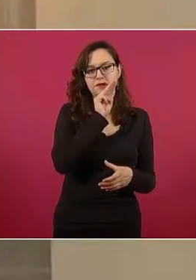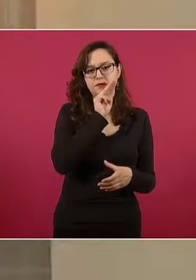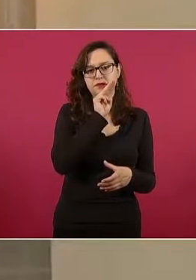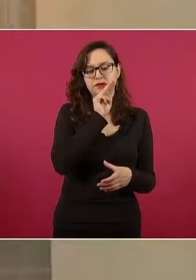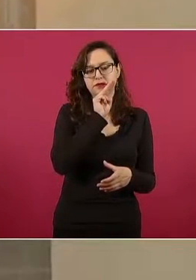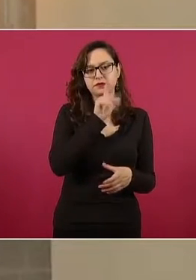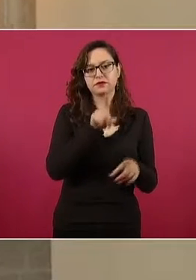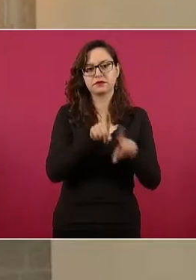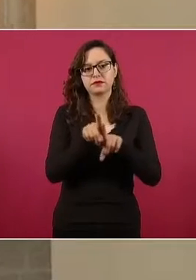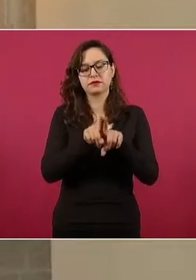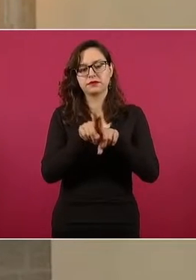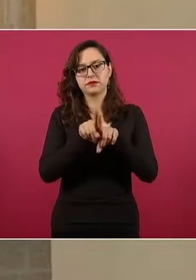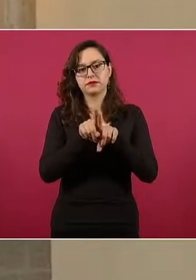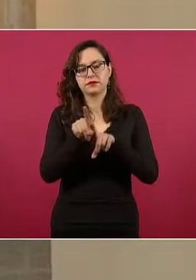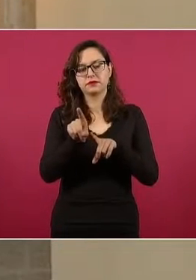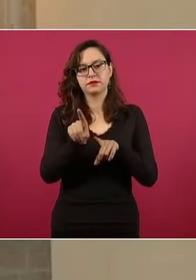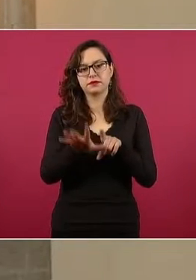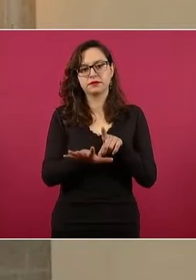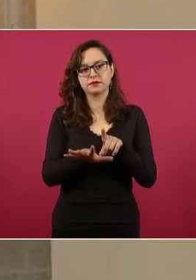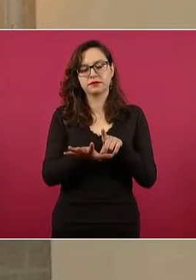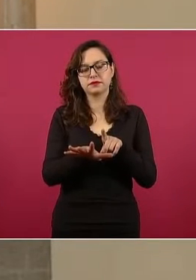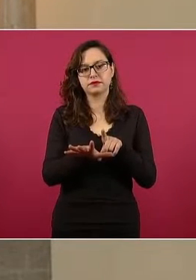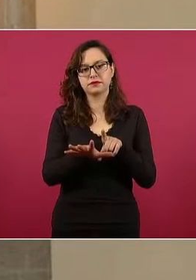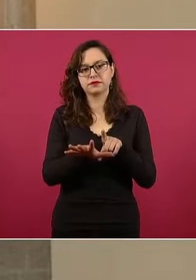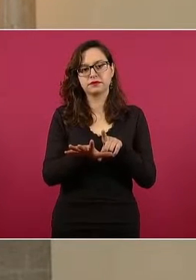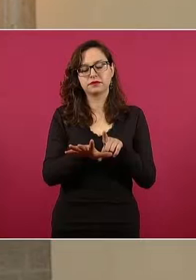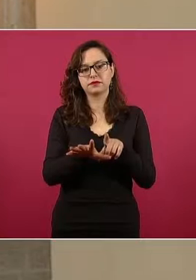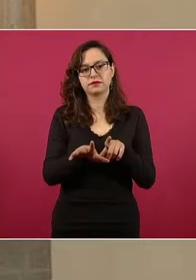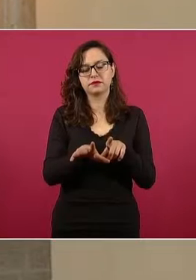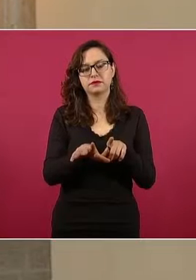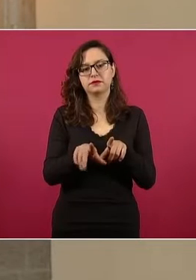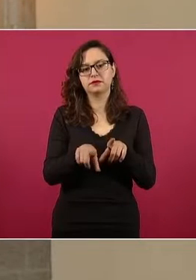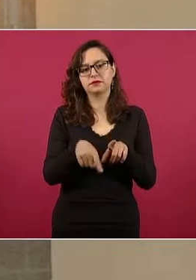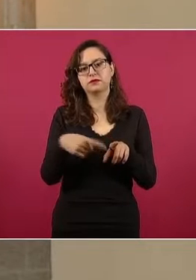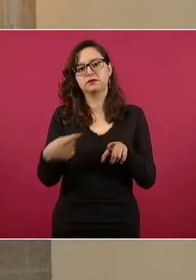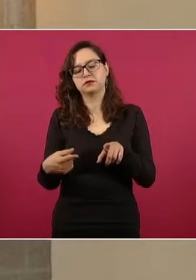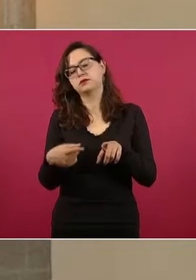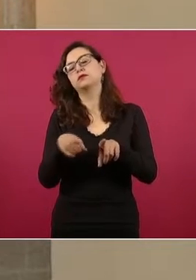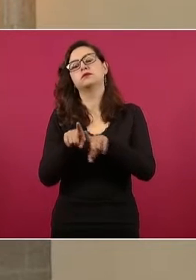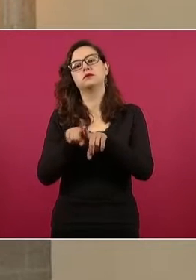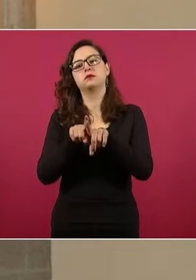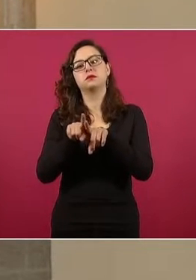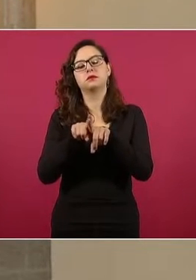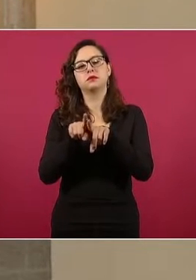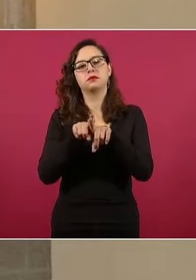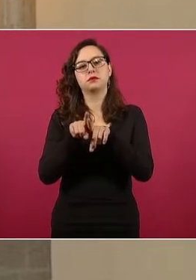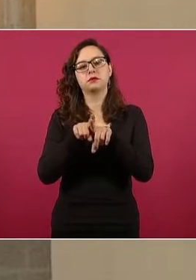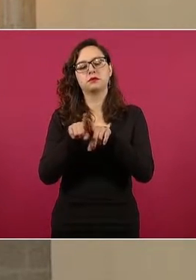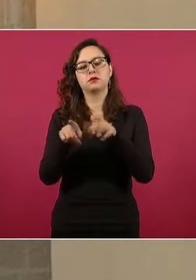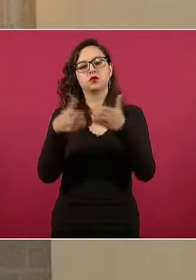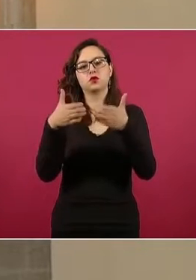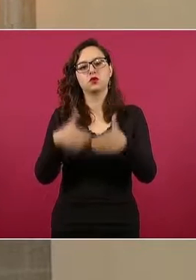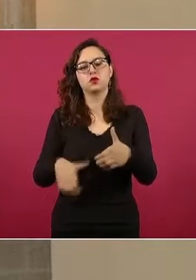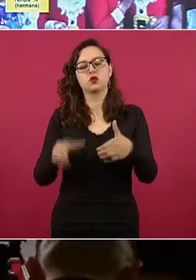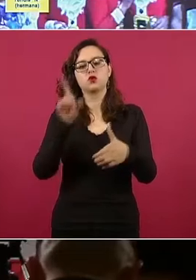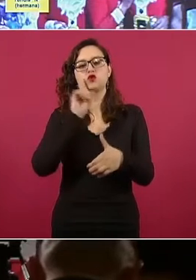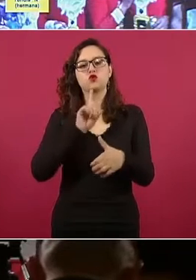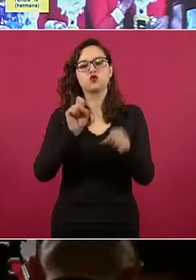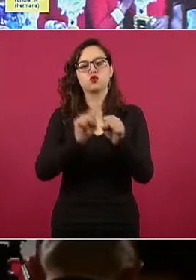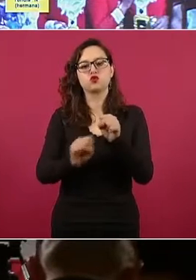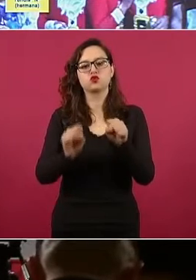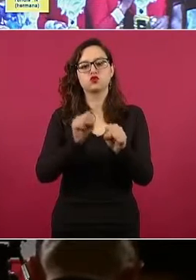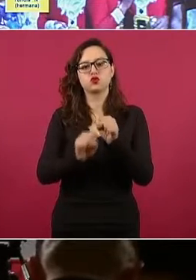la hermana de la presunta autora intelectual, el hermano, la cuñada, el